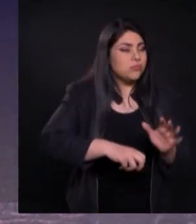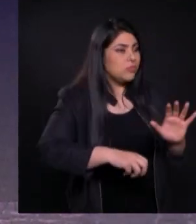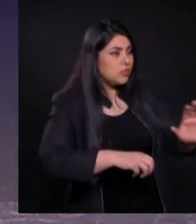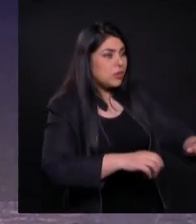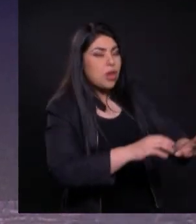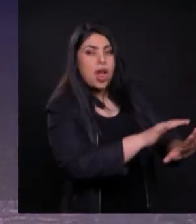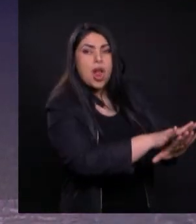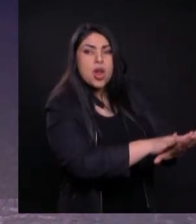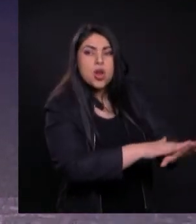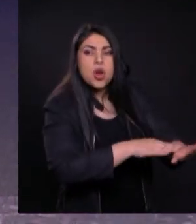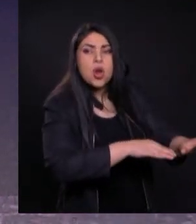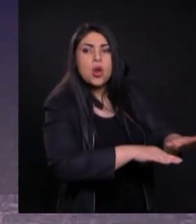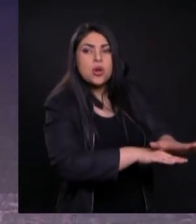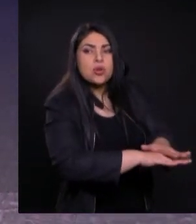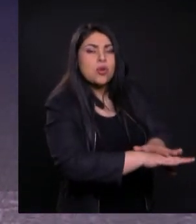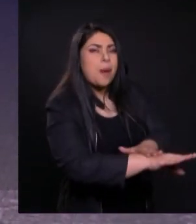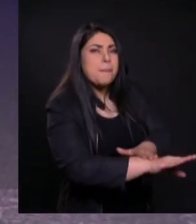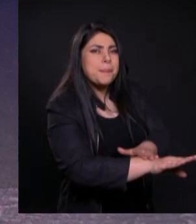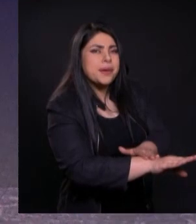Wow